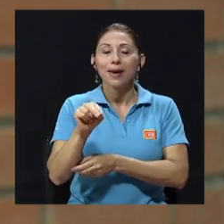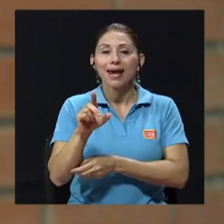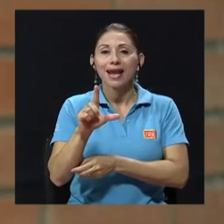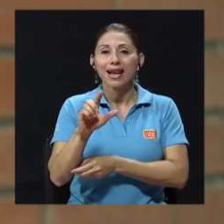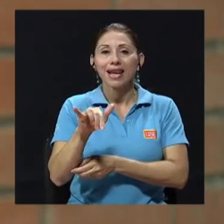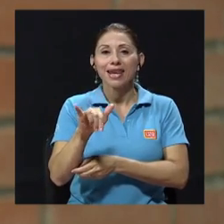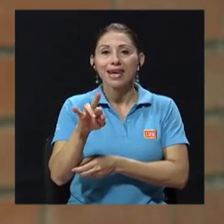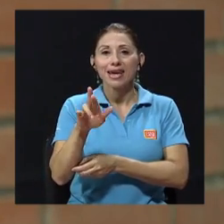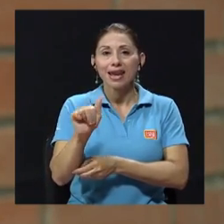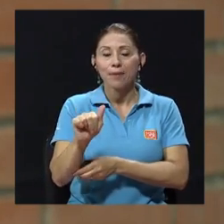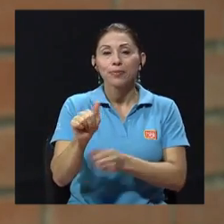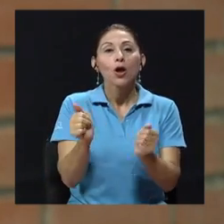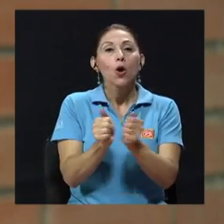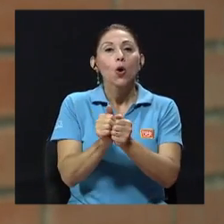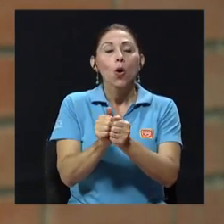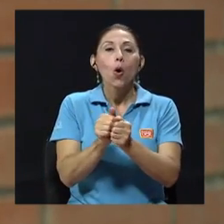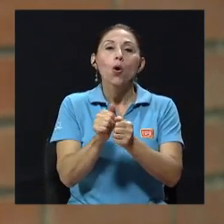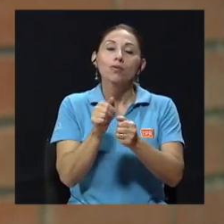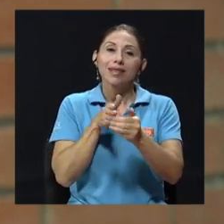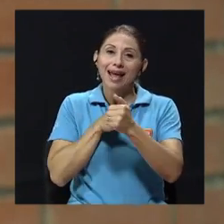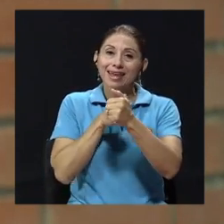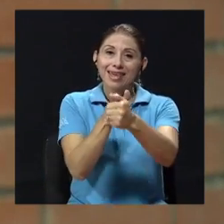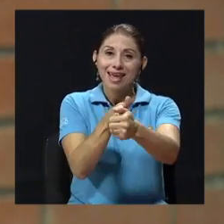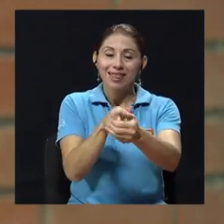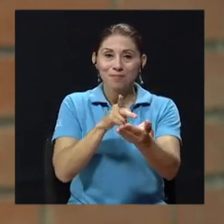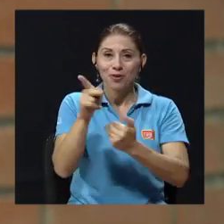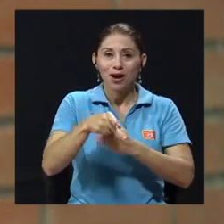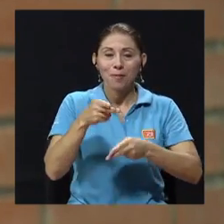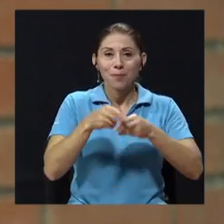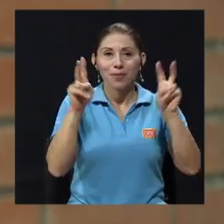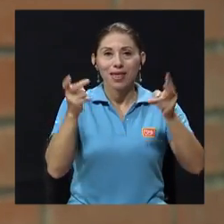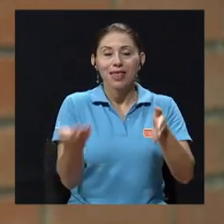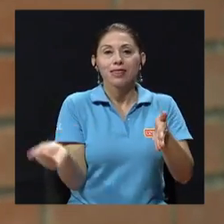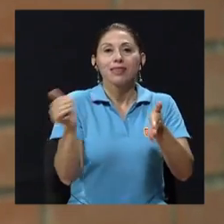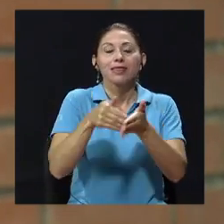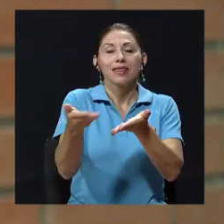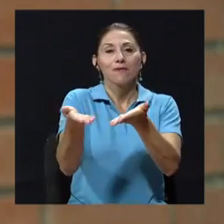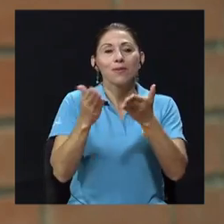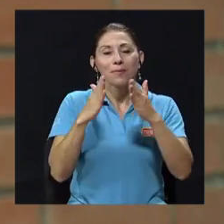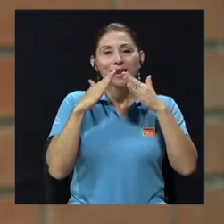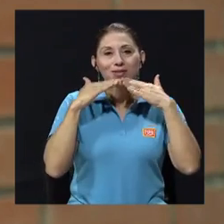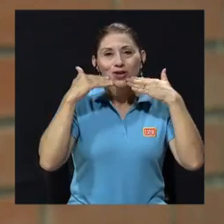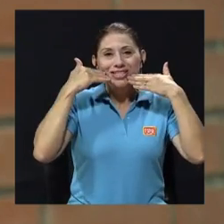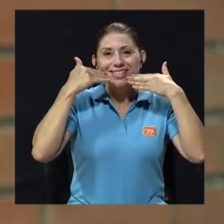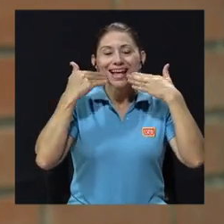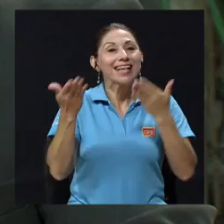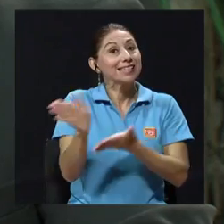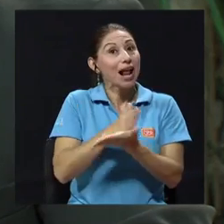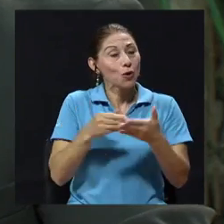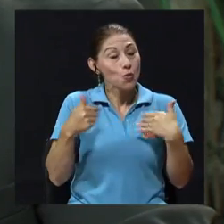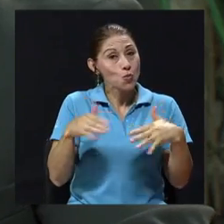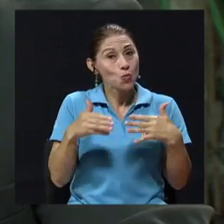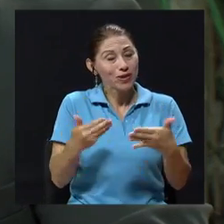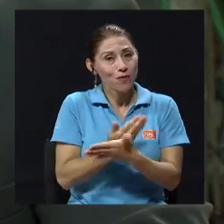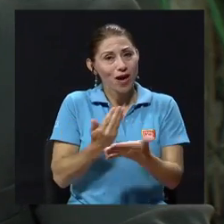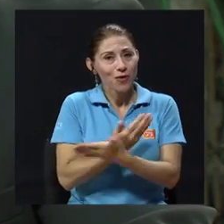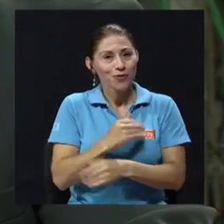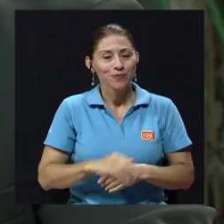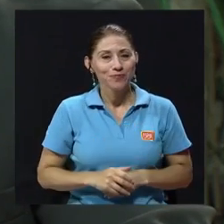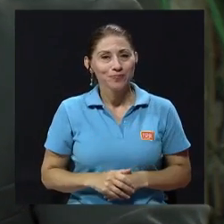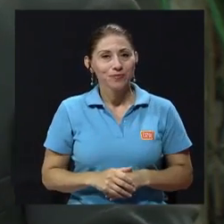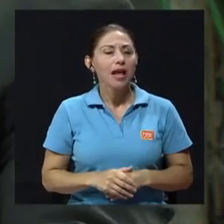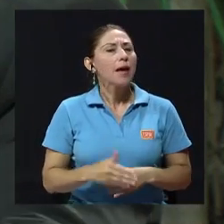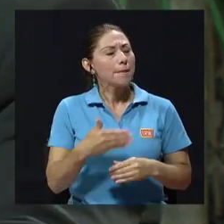la orientación Devuélveme la Sonrisa, fue bastante innovador. Tal vez, doctora, sí me gustaría primero